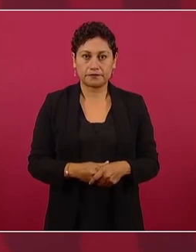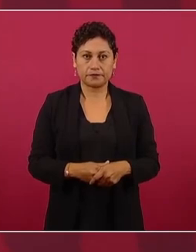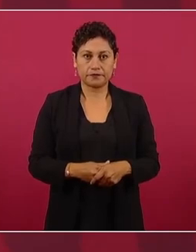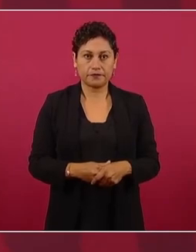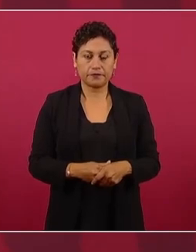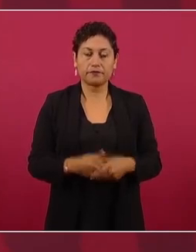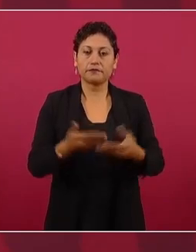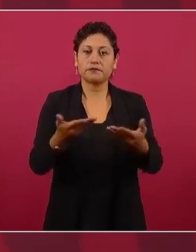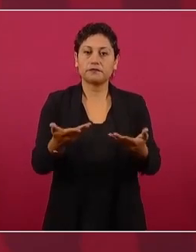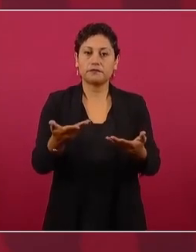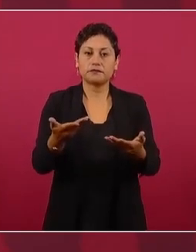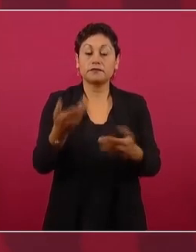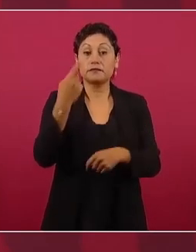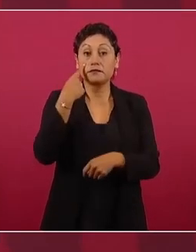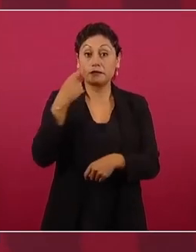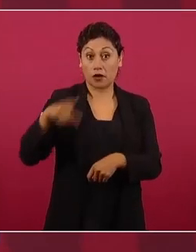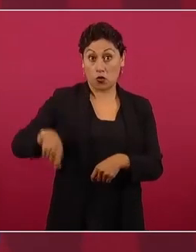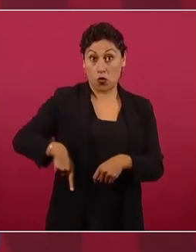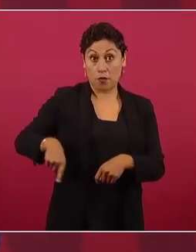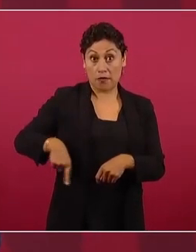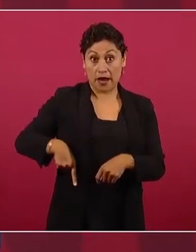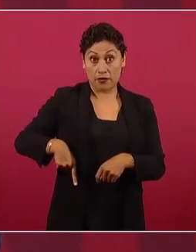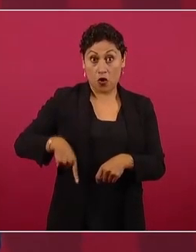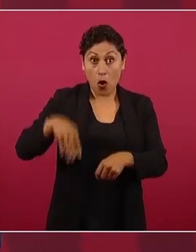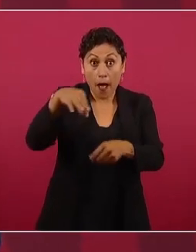Si el gobierno no participa en las elecciones,